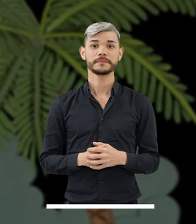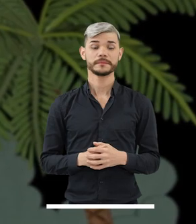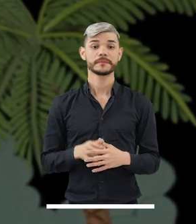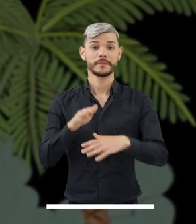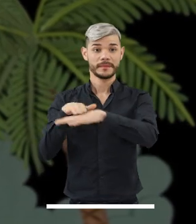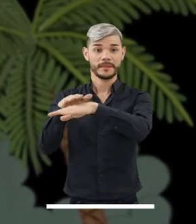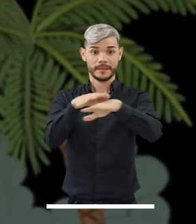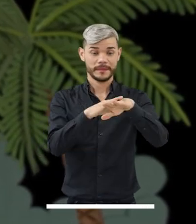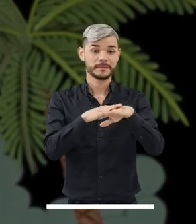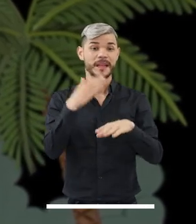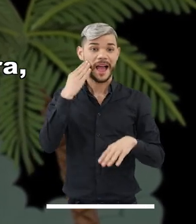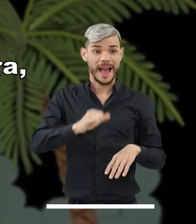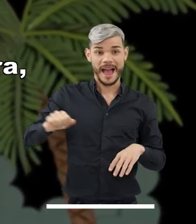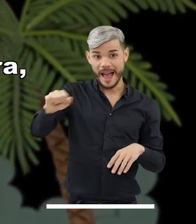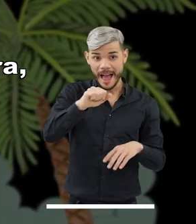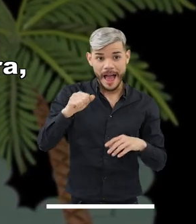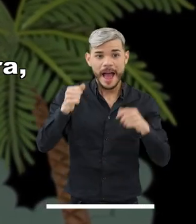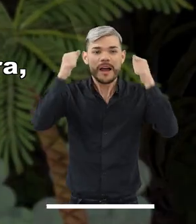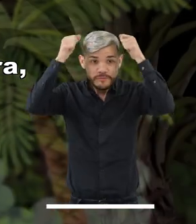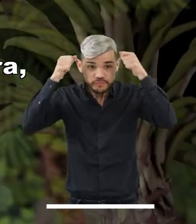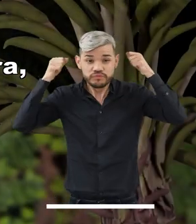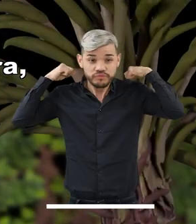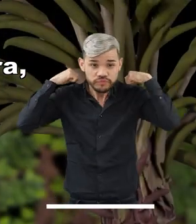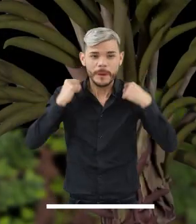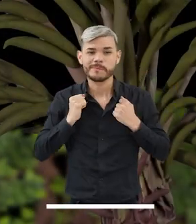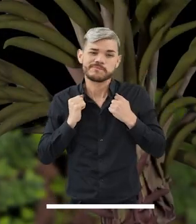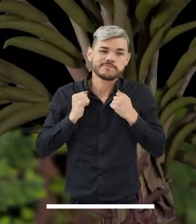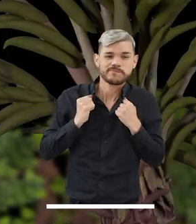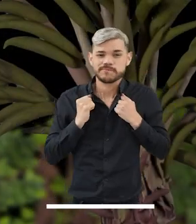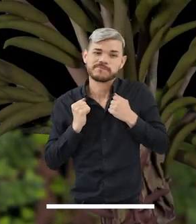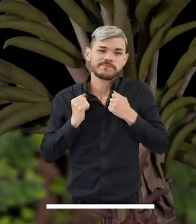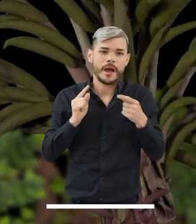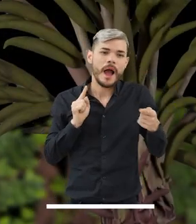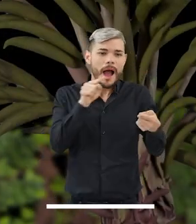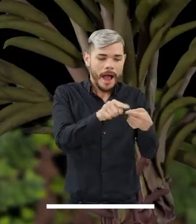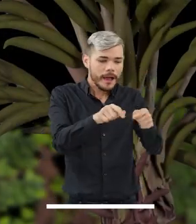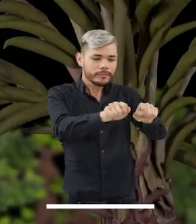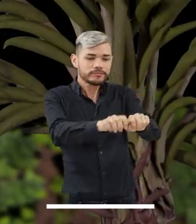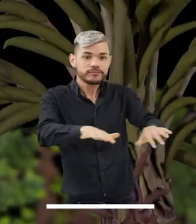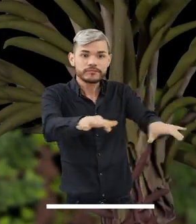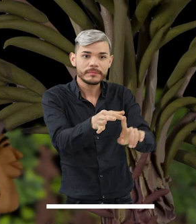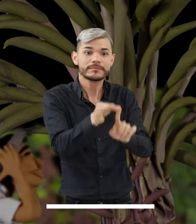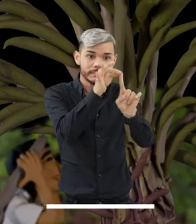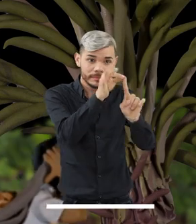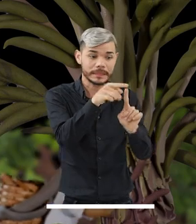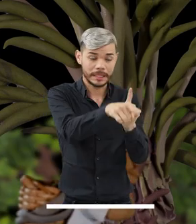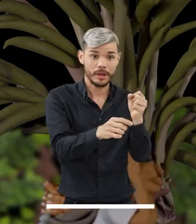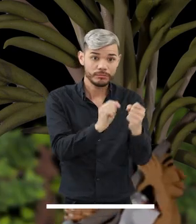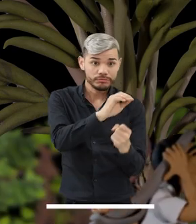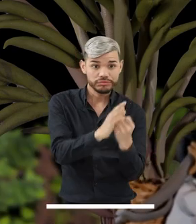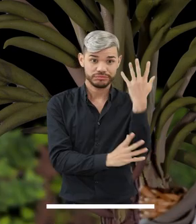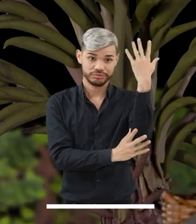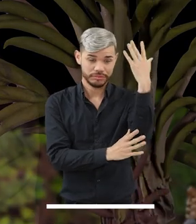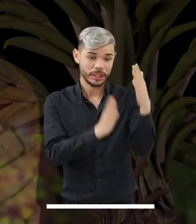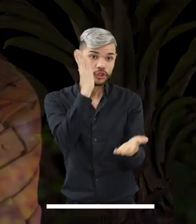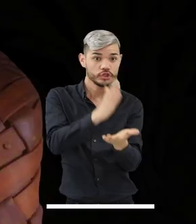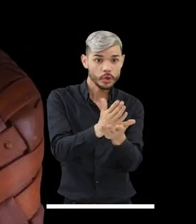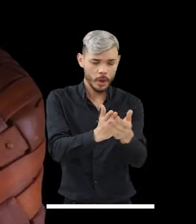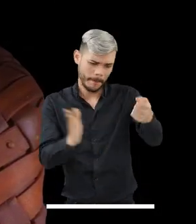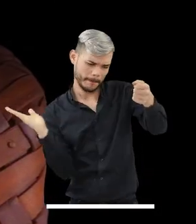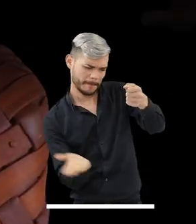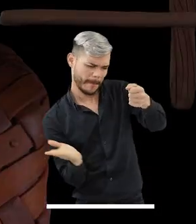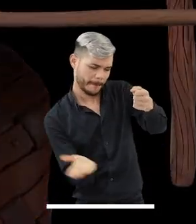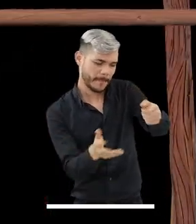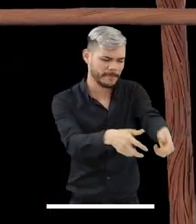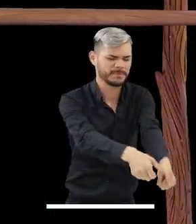Con su catumare a la espalda, las mujeres caminan hasta la chagra, cortan la planta de yuca con su machete y desentierran las raíces que